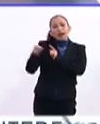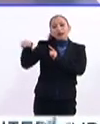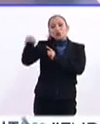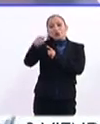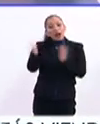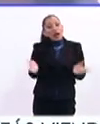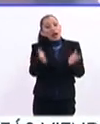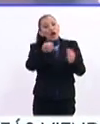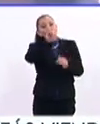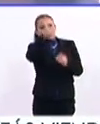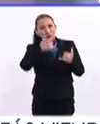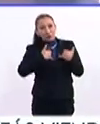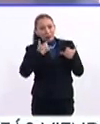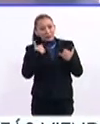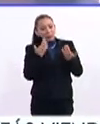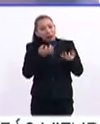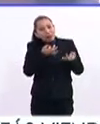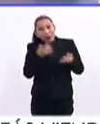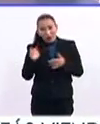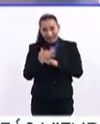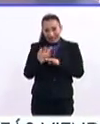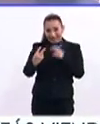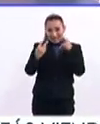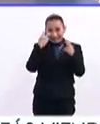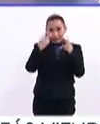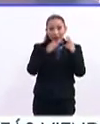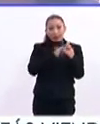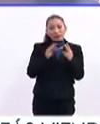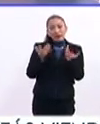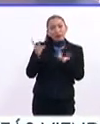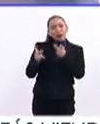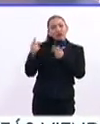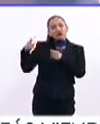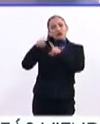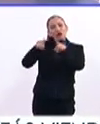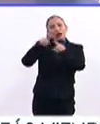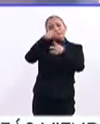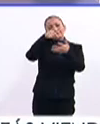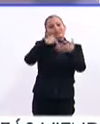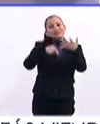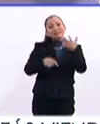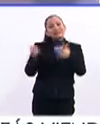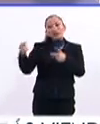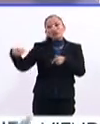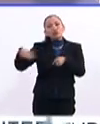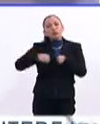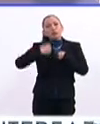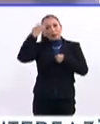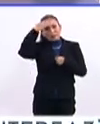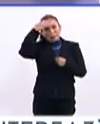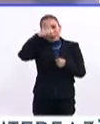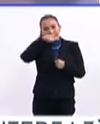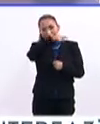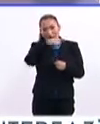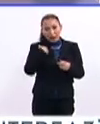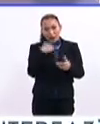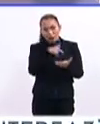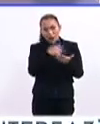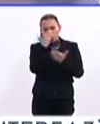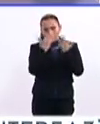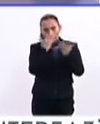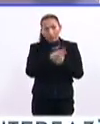que se motiven otros jóvenes que nos están viendo y poder platicar diversas aristas de lo que viviste allá, pero me gustaría que,